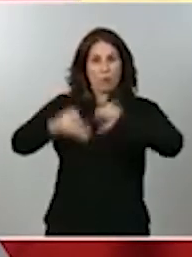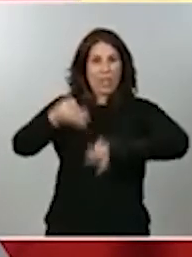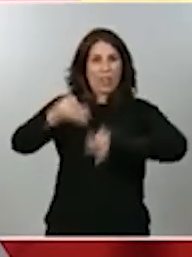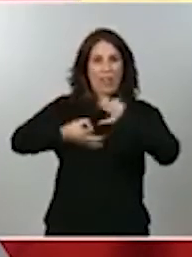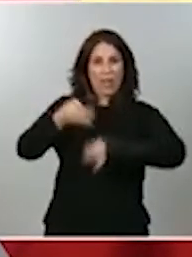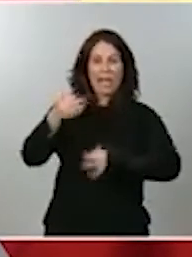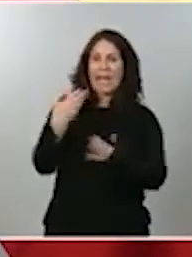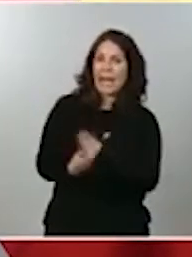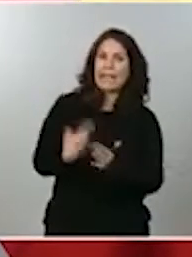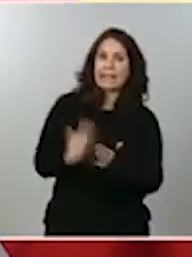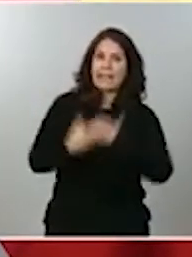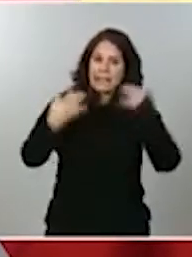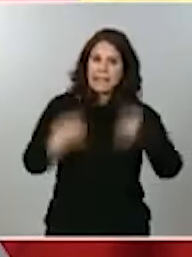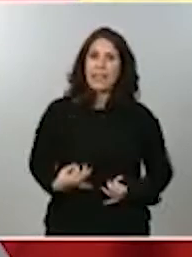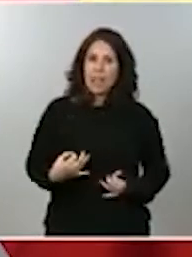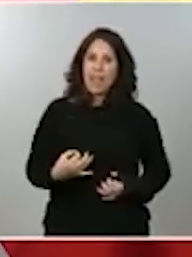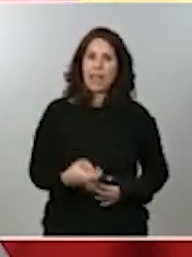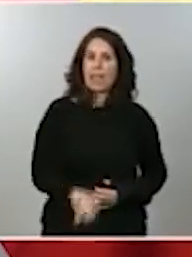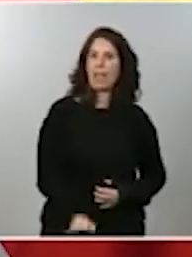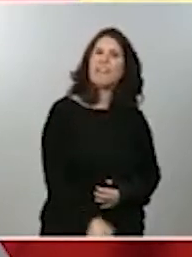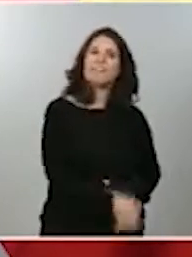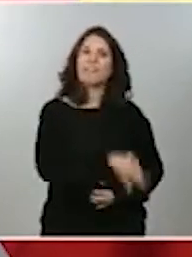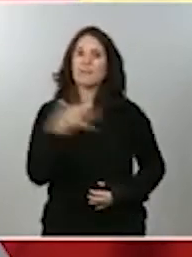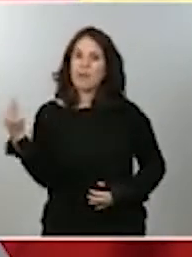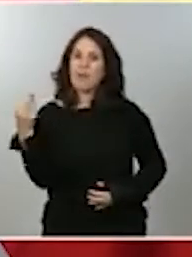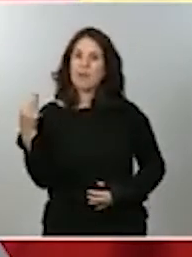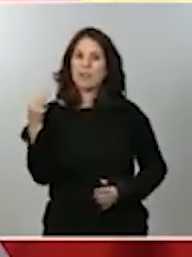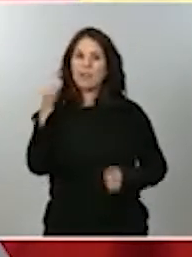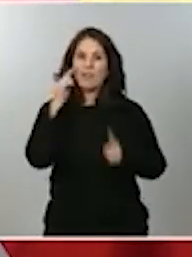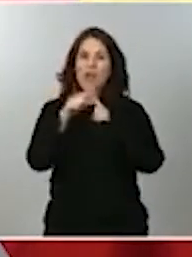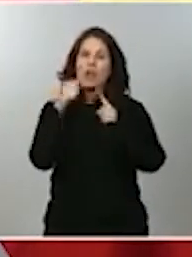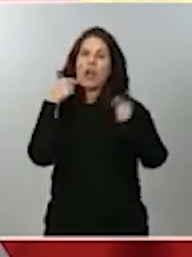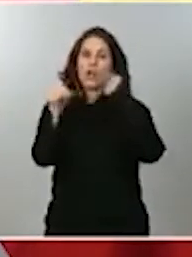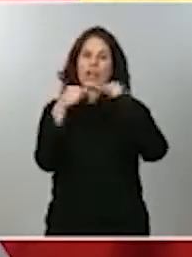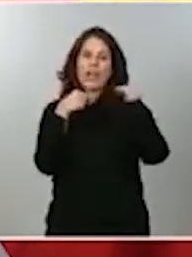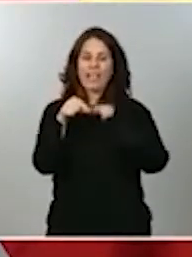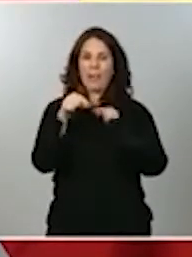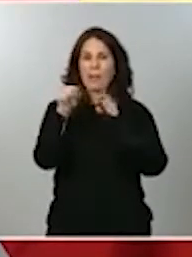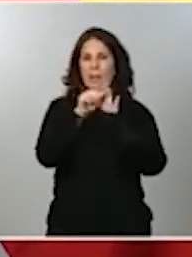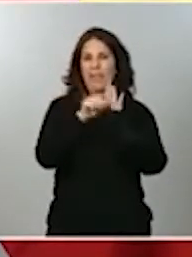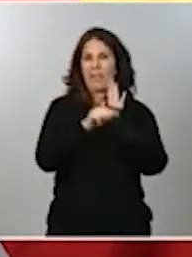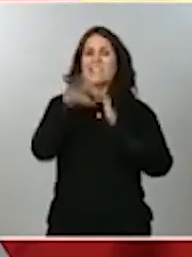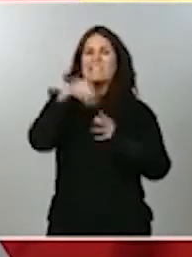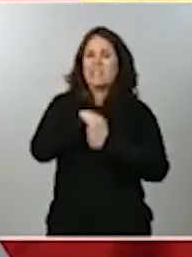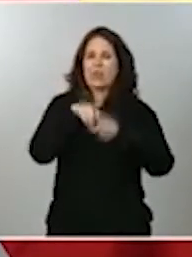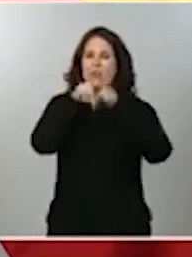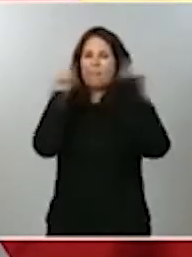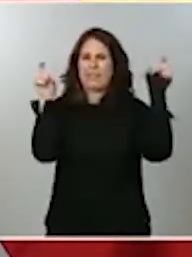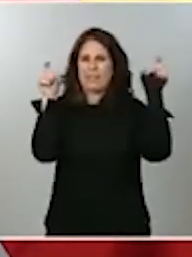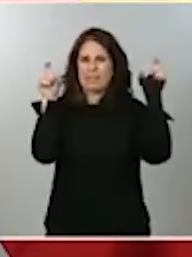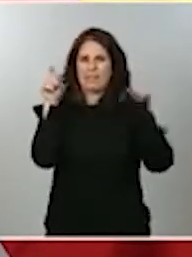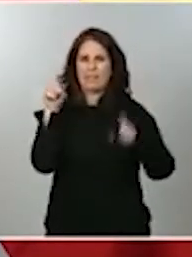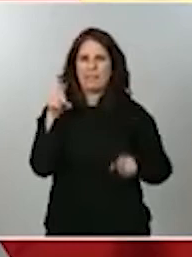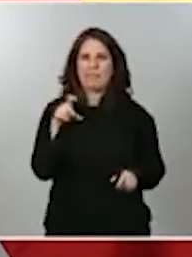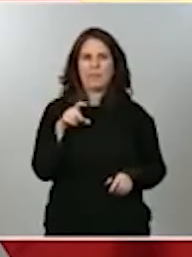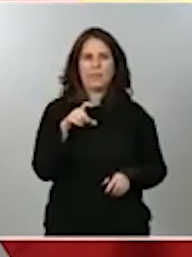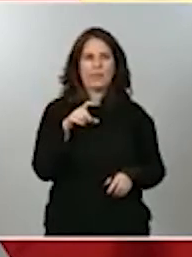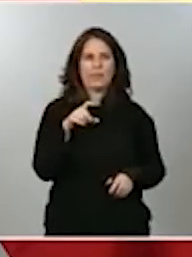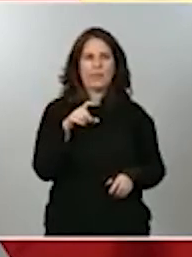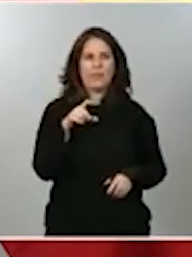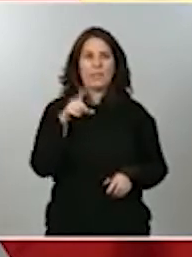efectividad para la corrección de estas medidas en las empresas. Pero no solo es una aberración jurídica, es también